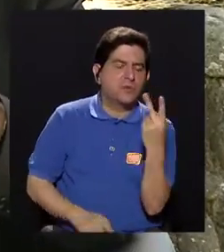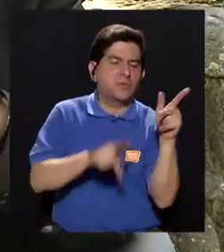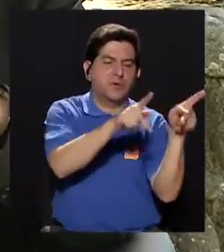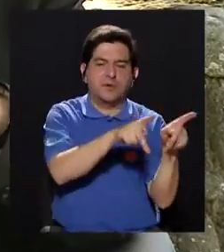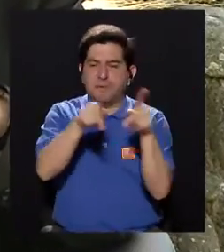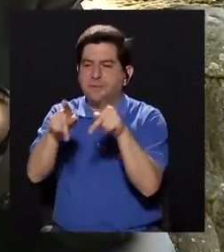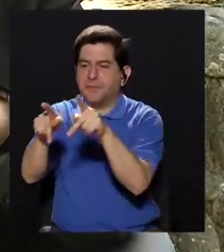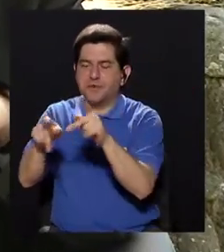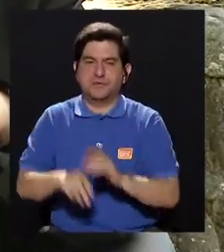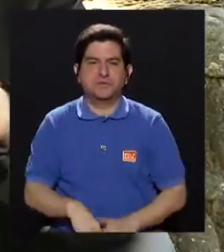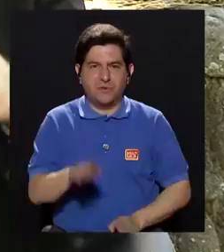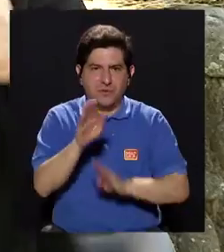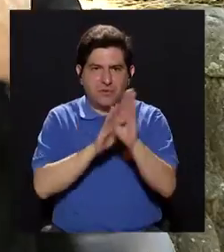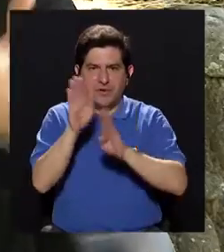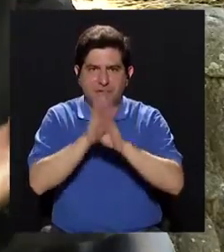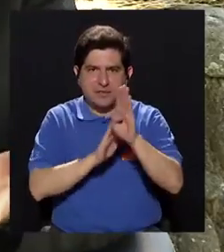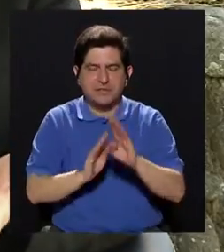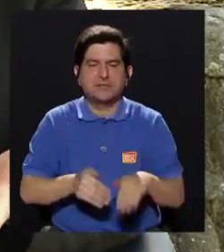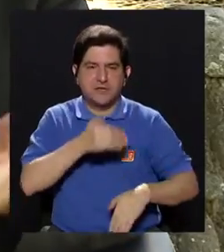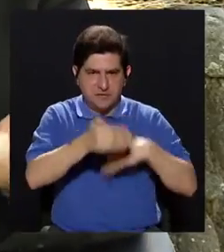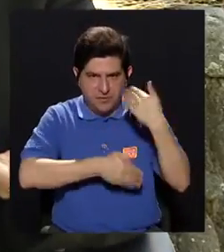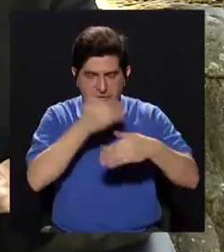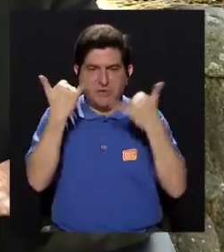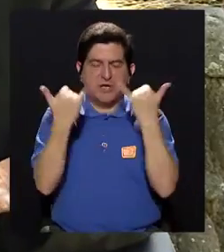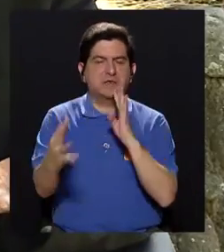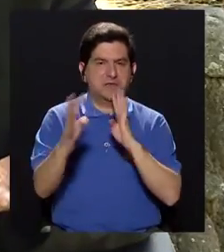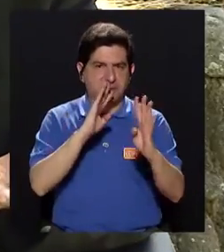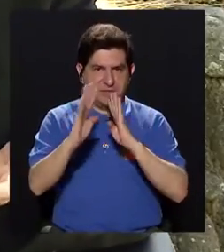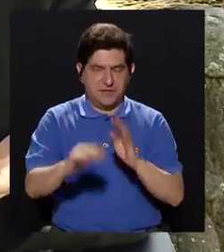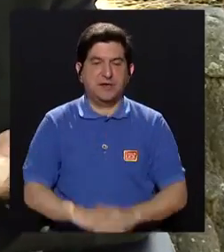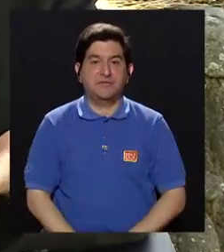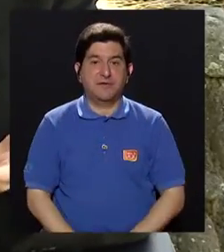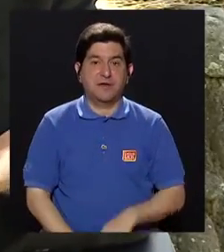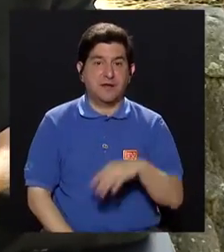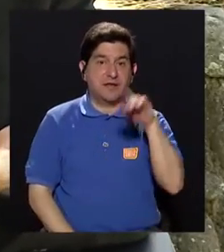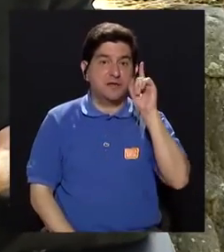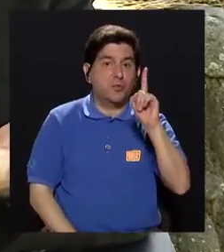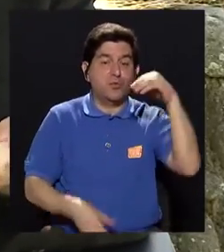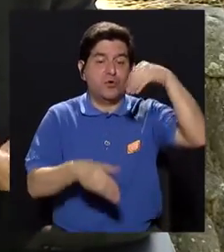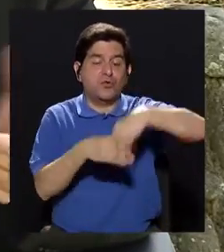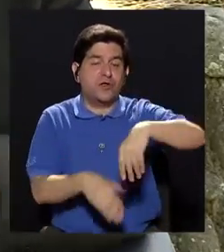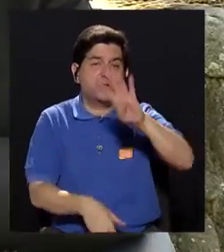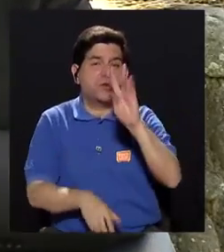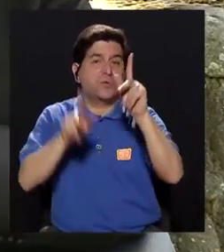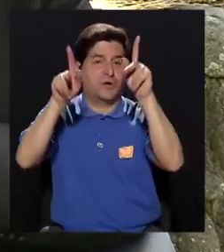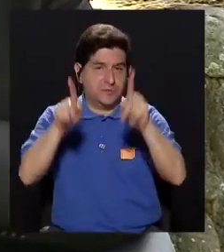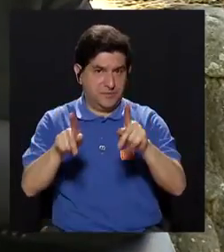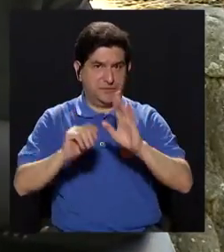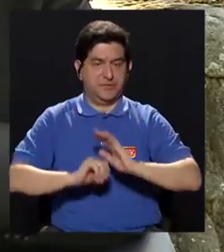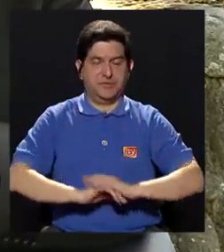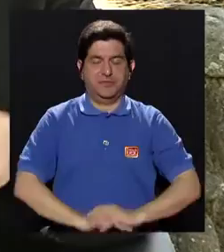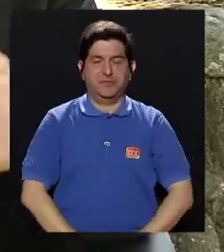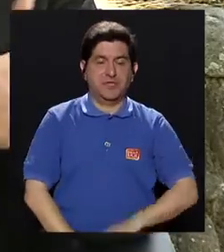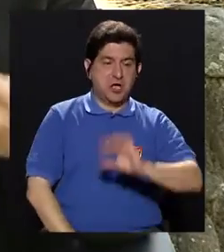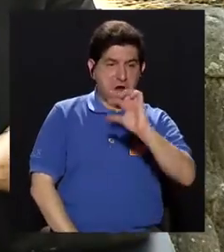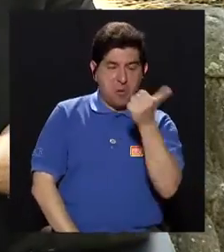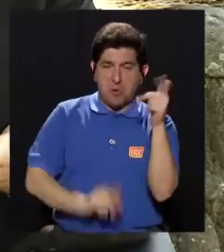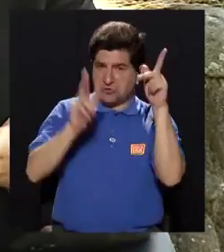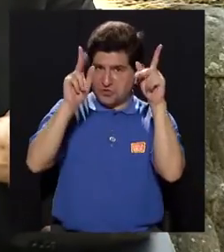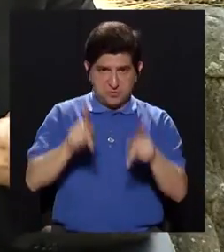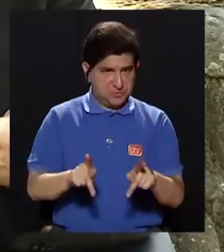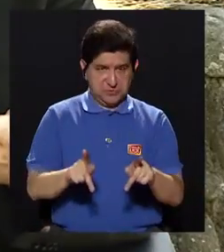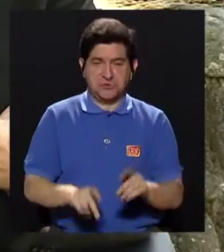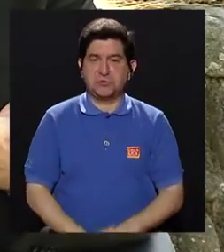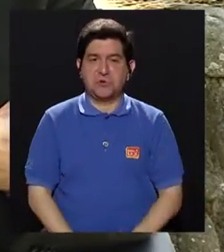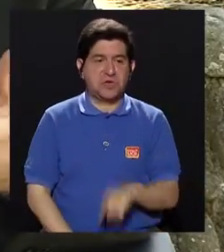ver en los pacientes que desarrollan dicha clínica. Que ya conversamos que va a ser uno de cada cuatro, aproximadamente. El resto